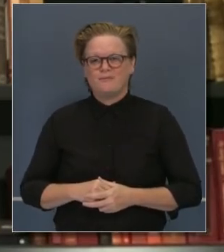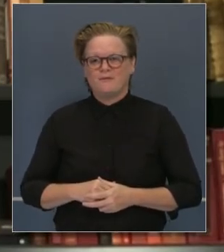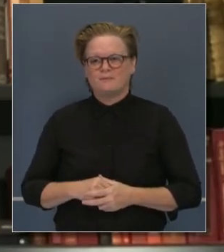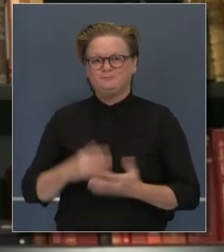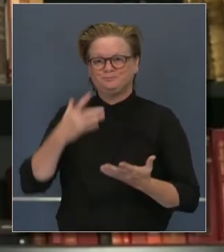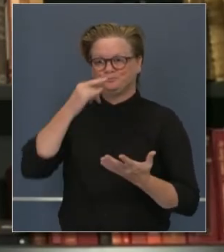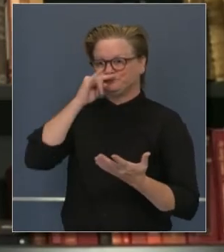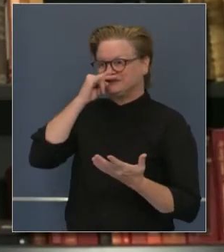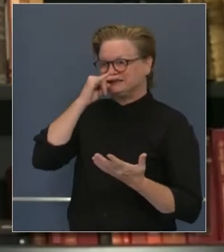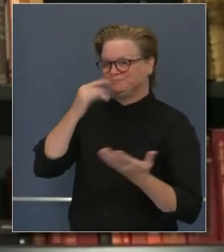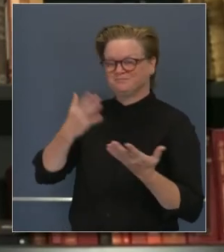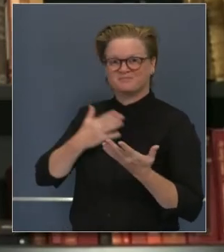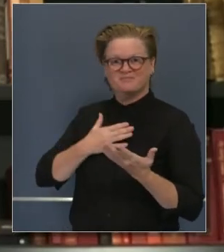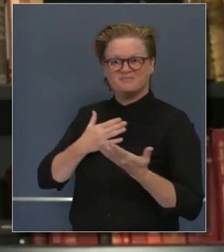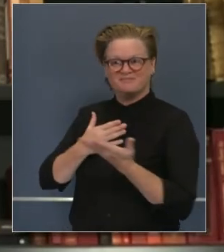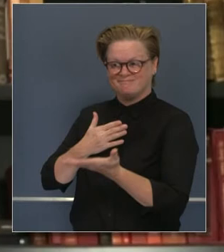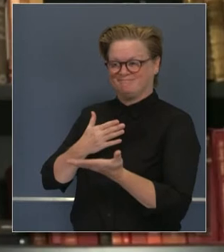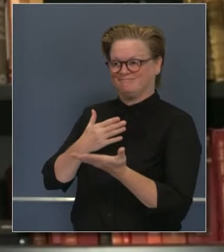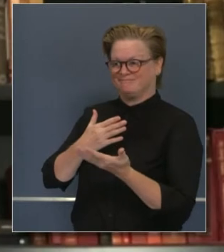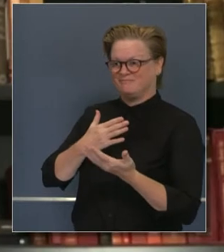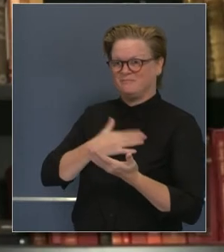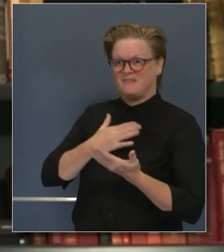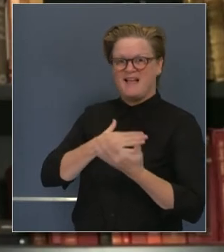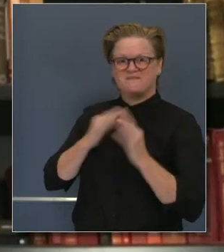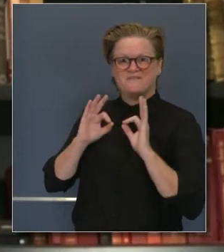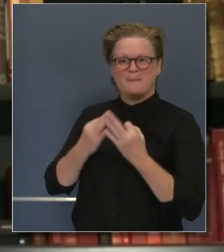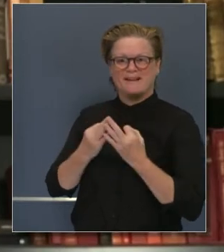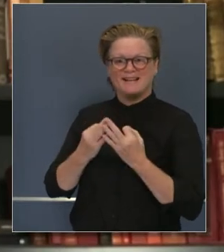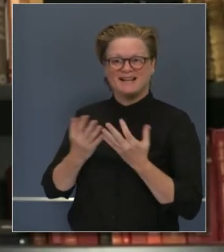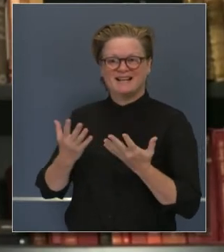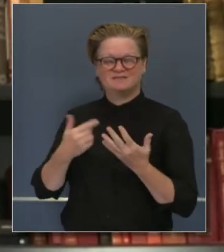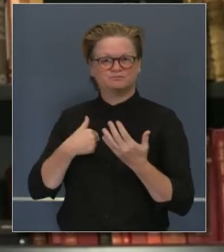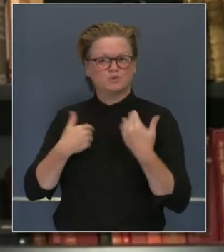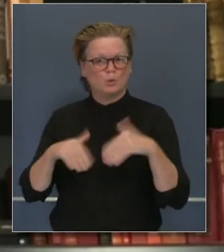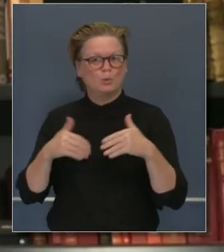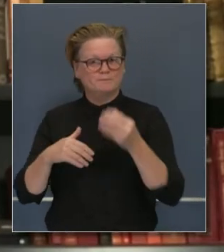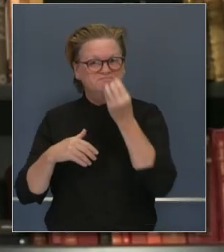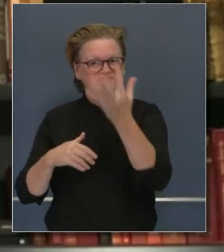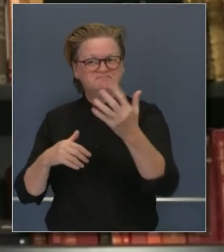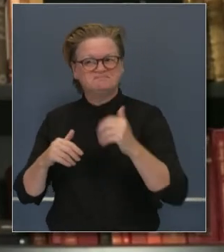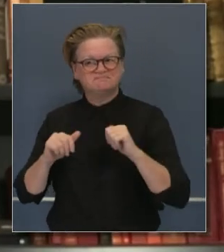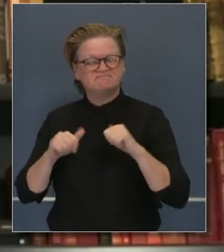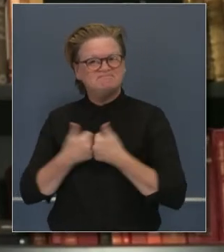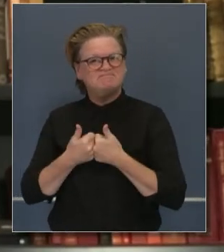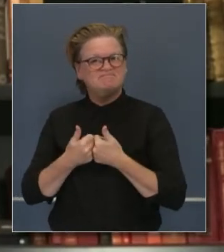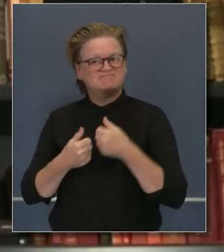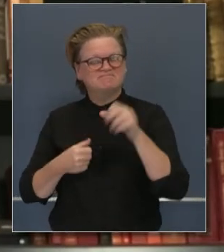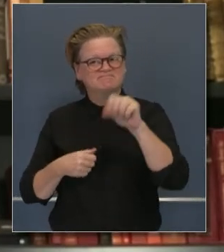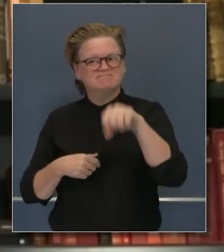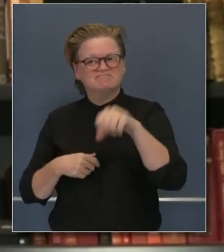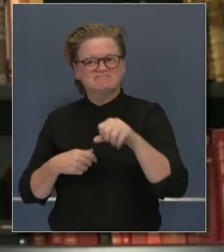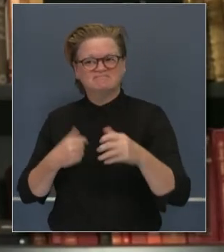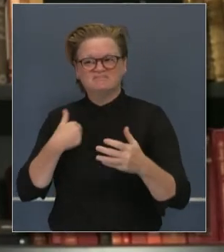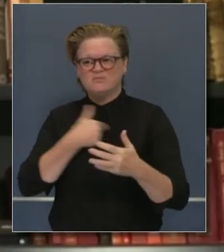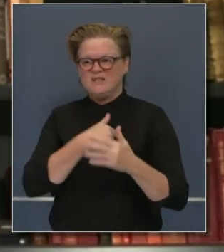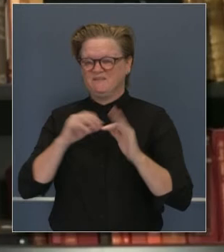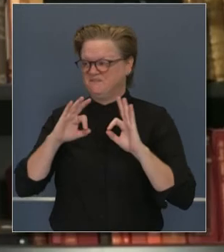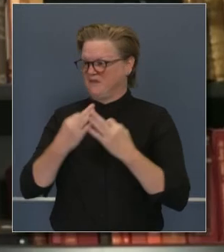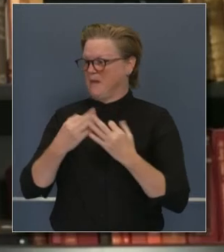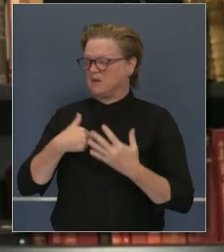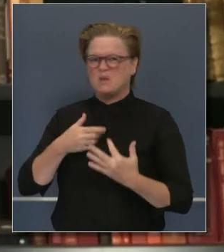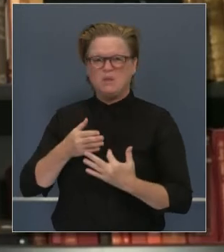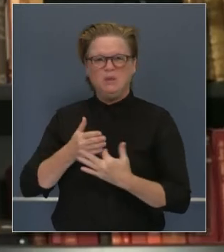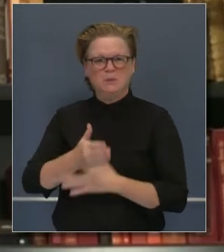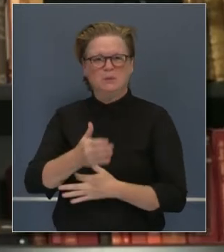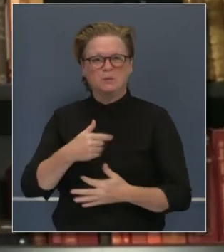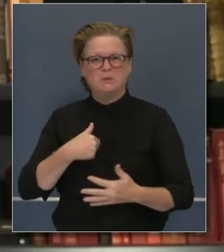que están aislados. Nadie quiere estar en cuarentena por muchos días. Es un momento difícil, un reto